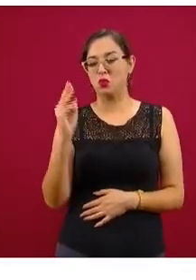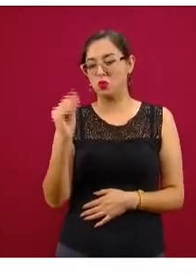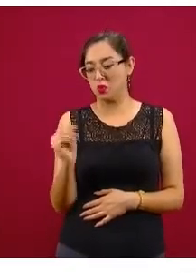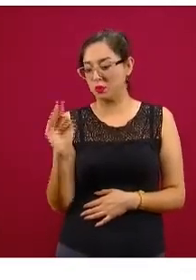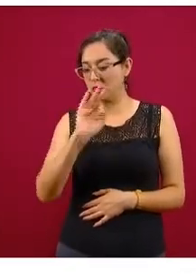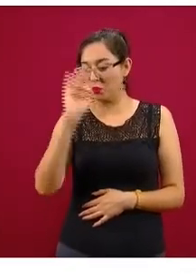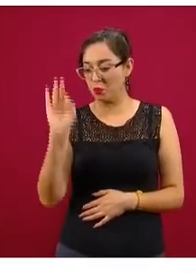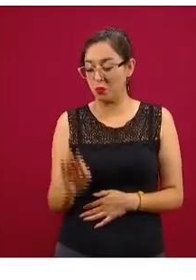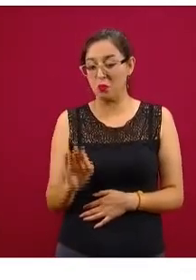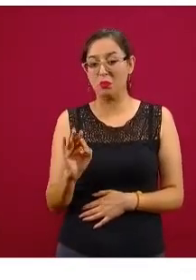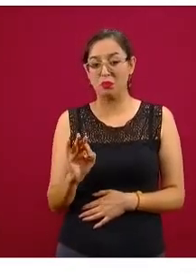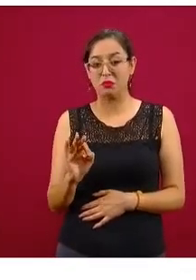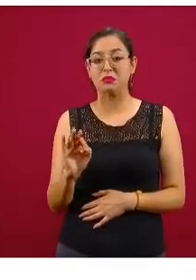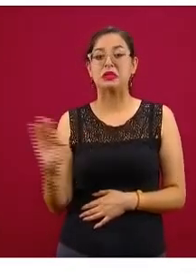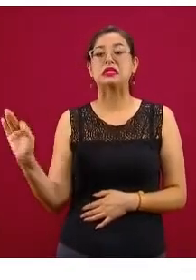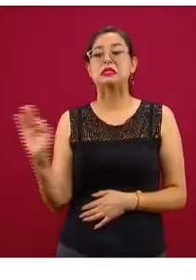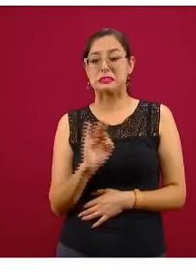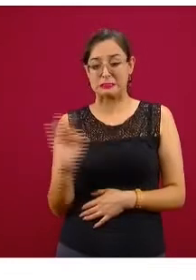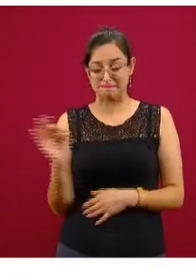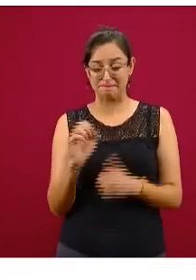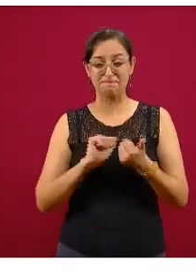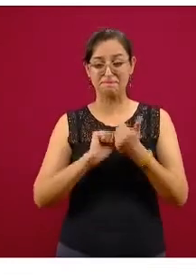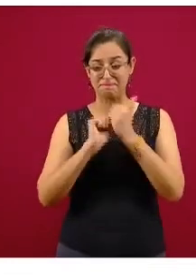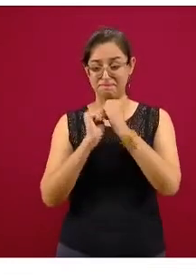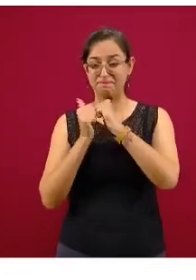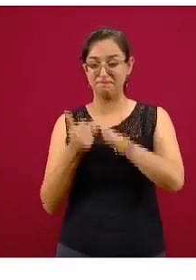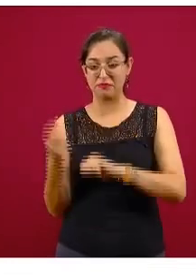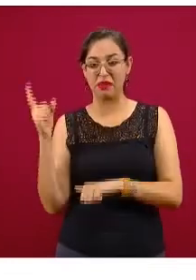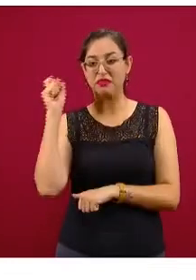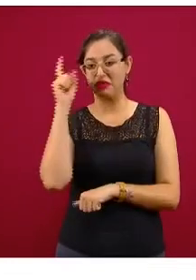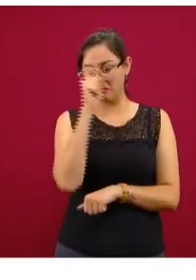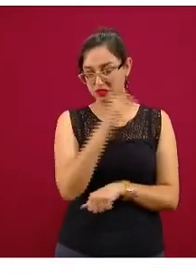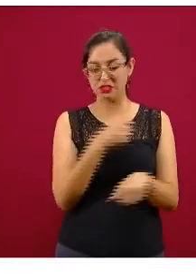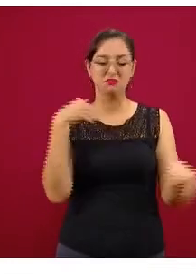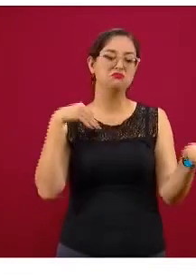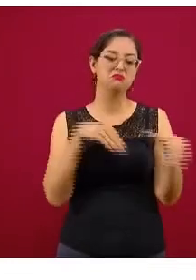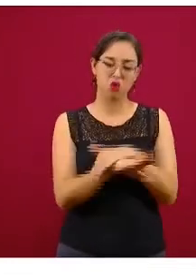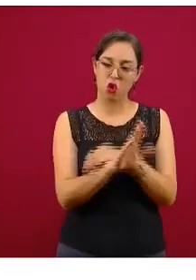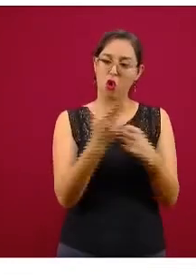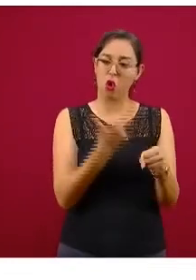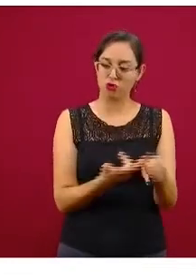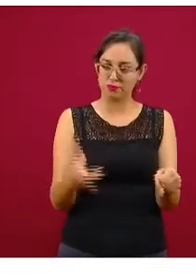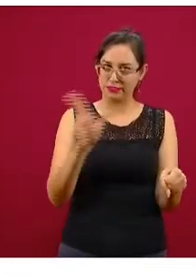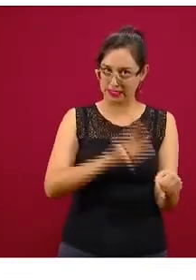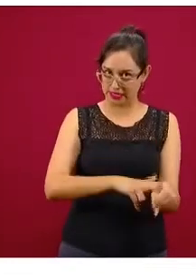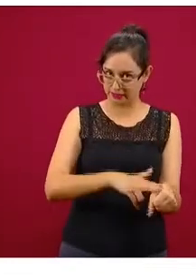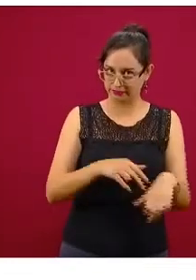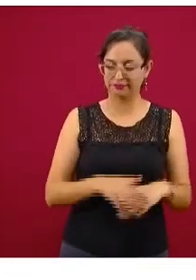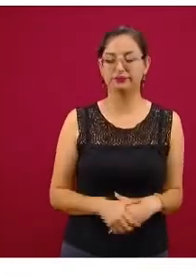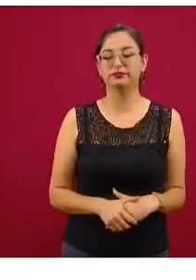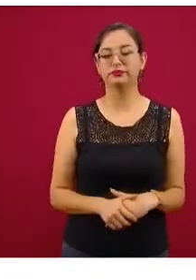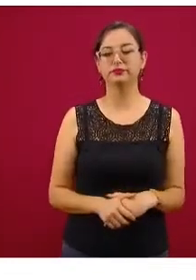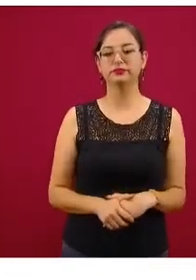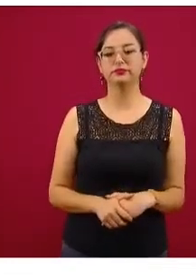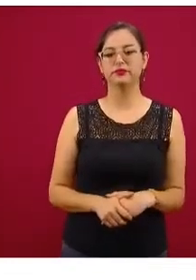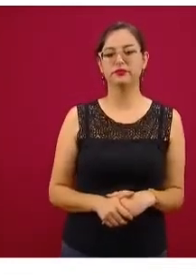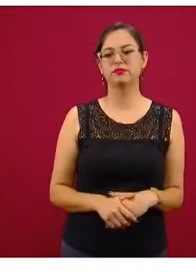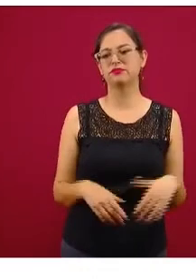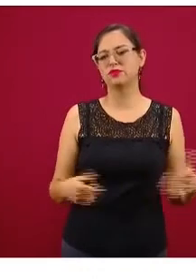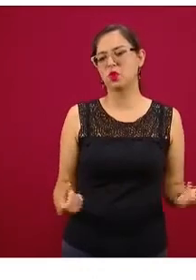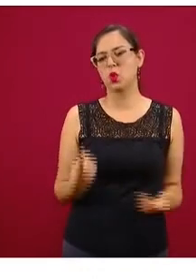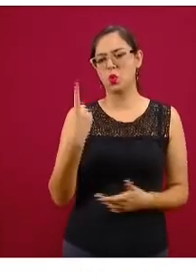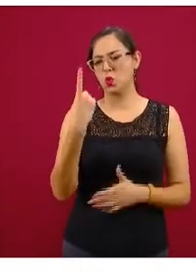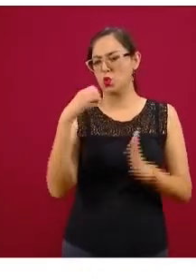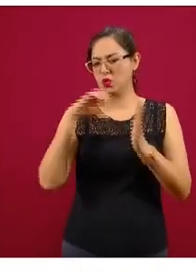podría complicarse y requerir un manejo hospitalario. Les pongo un ejemplo del cual nos estamos